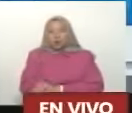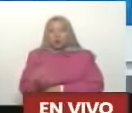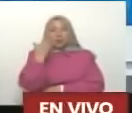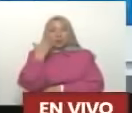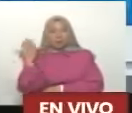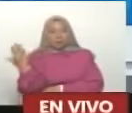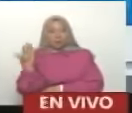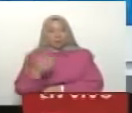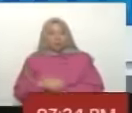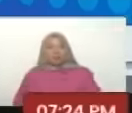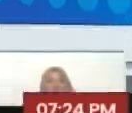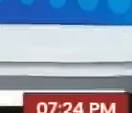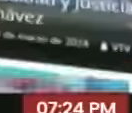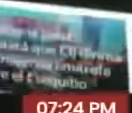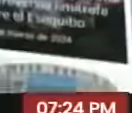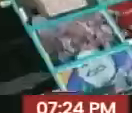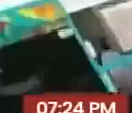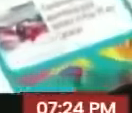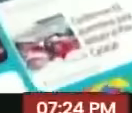Adelante